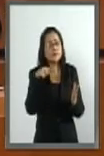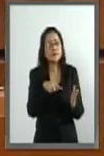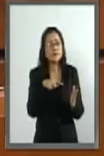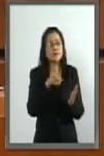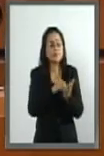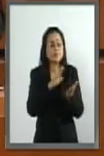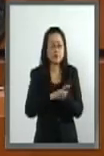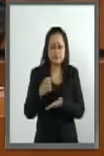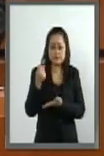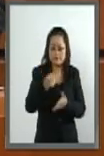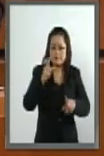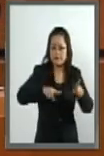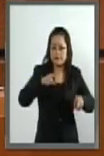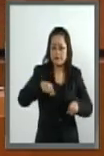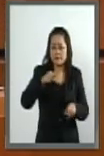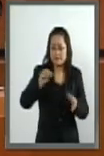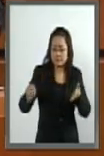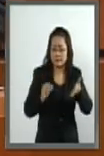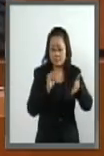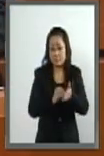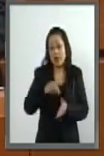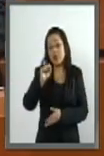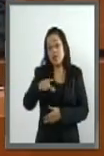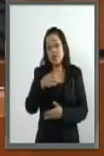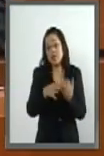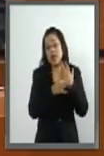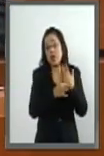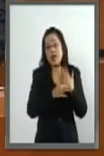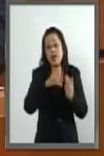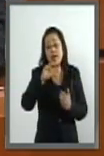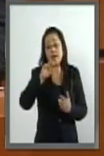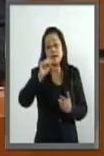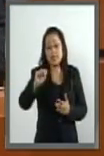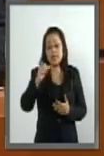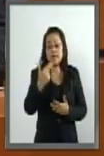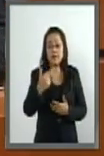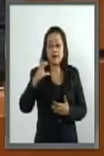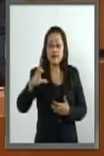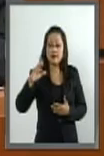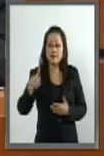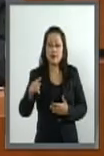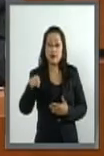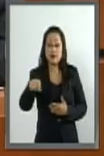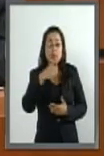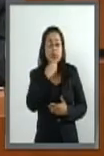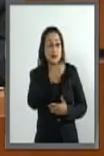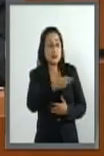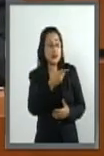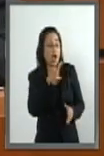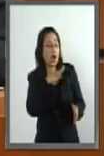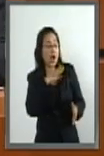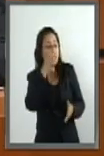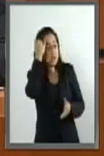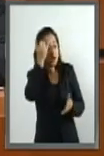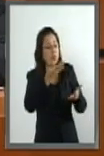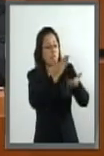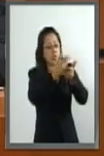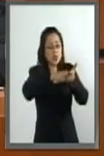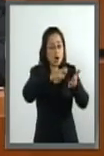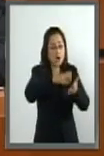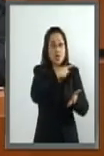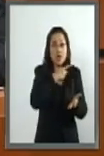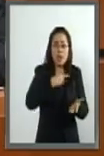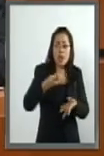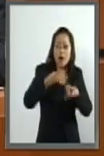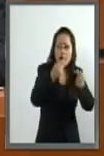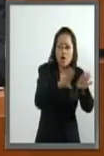Esto lo pongo porque luego Hacienda dice que todas las iniciativas tienen impacto presupuestal, pero